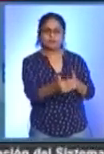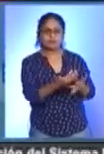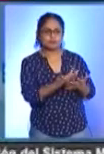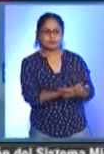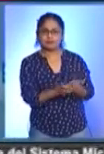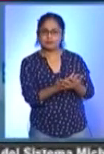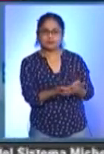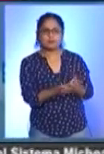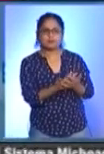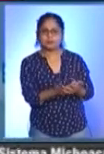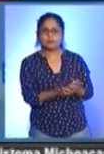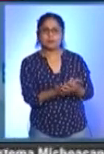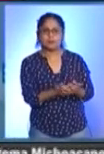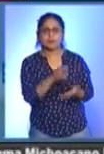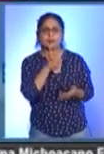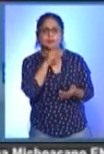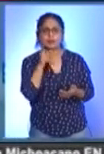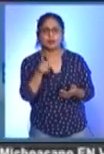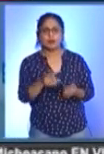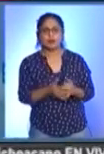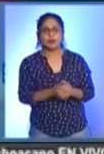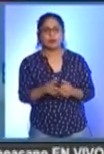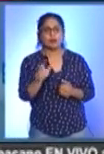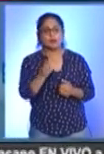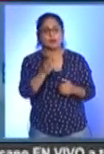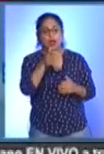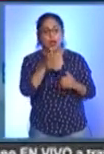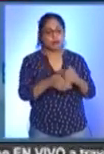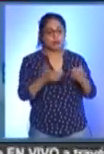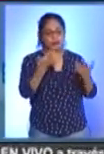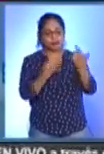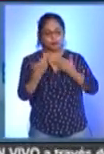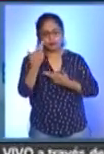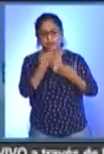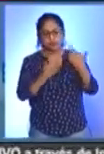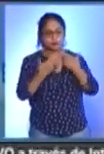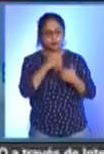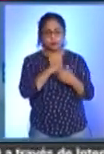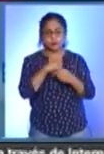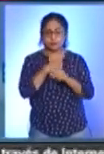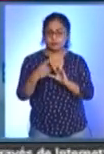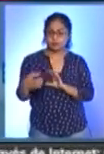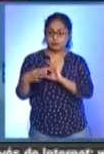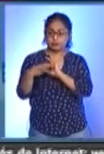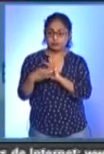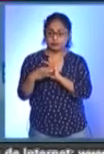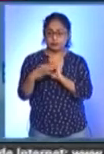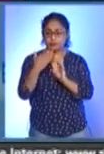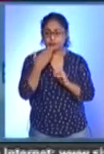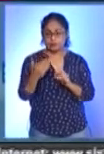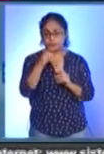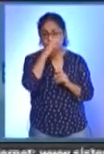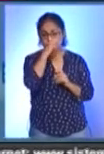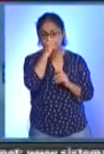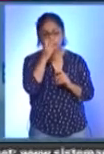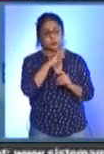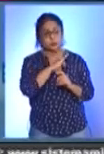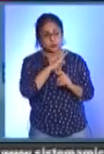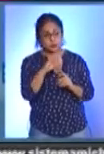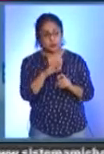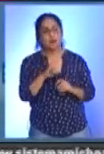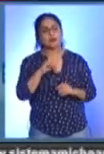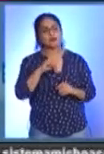oportunidad de terminar nuestro análisis con salud, y bueno, una vez que ya esté terminado, poder,